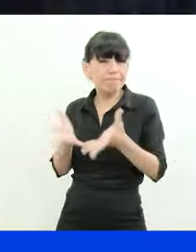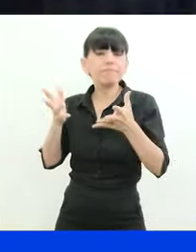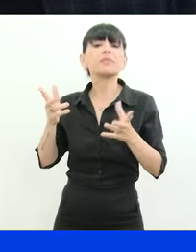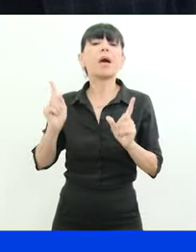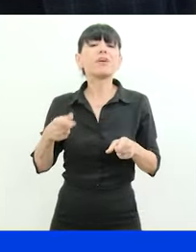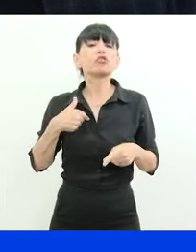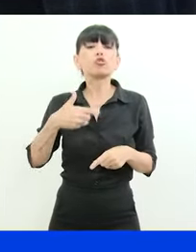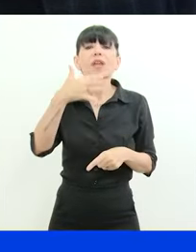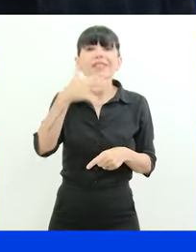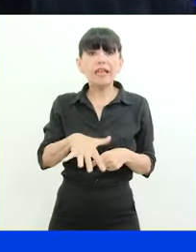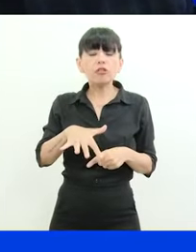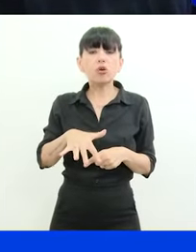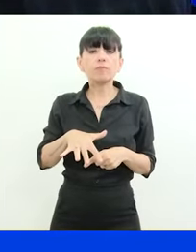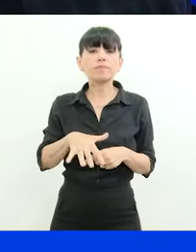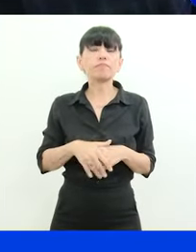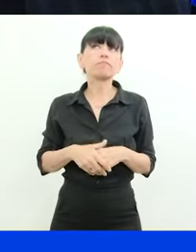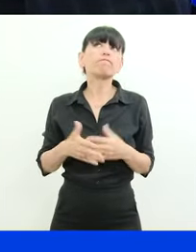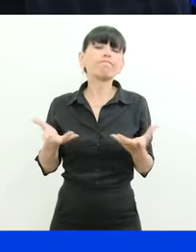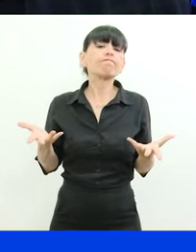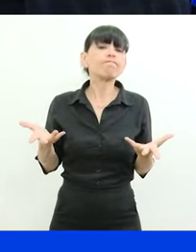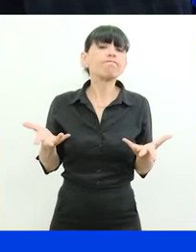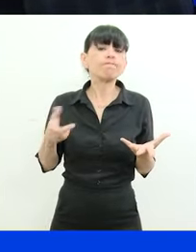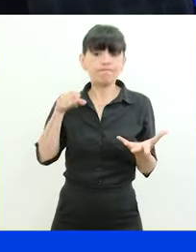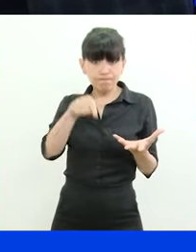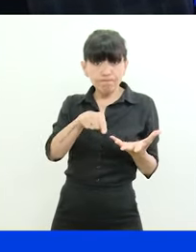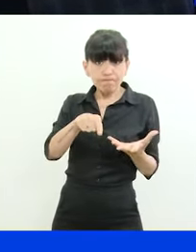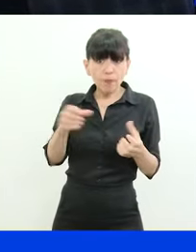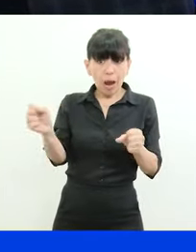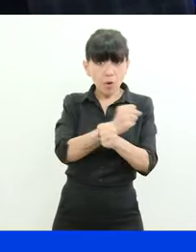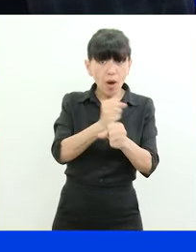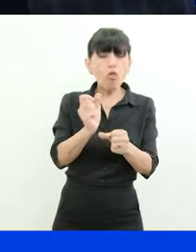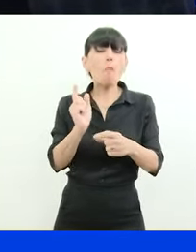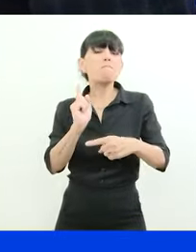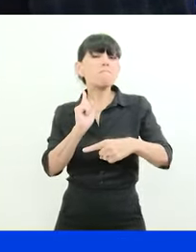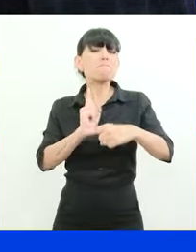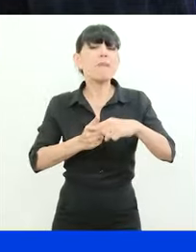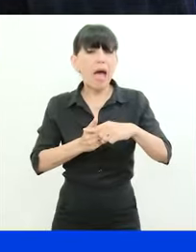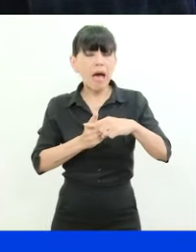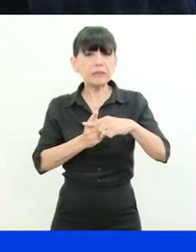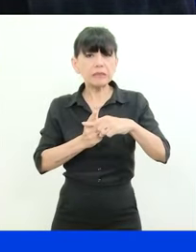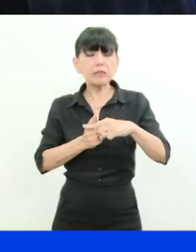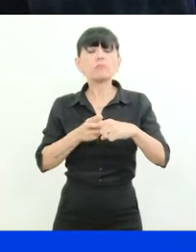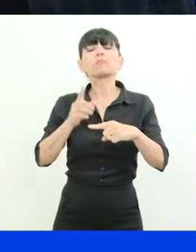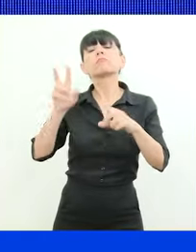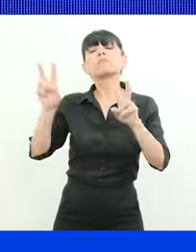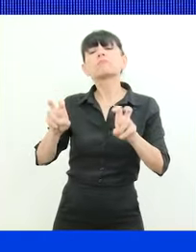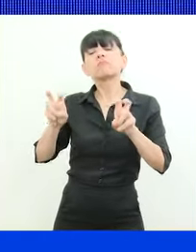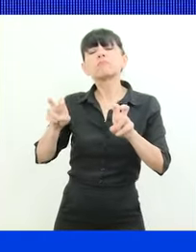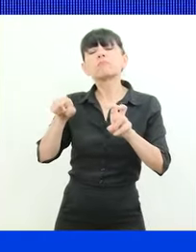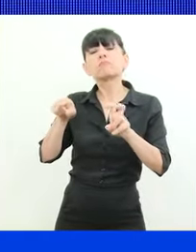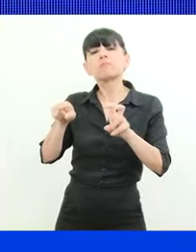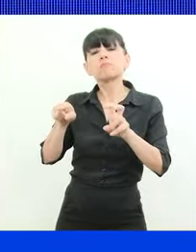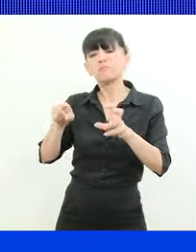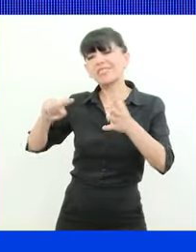acompañado de un cambio en la regulación respecto de SERRI y su central compresora para